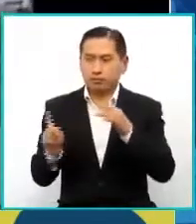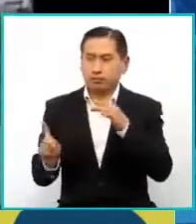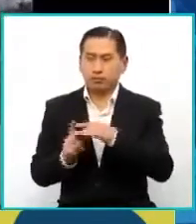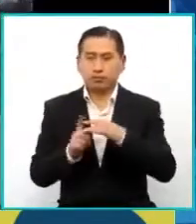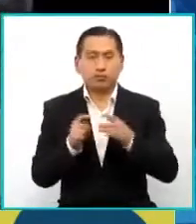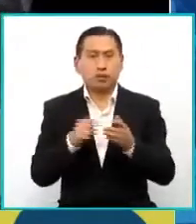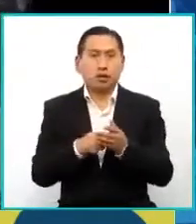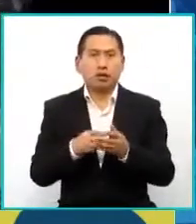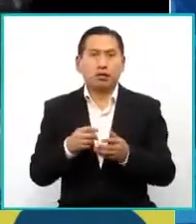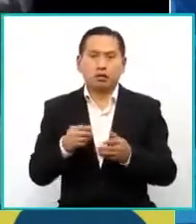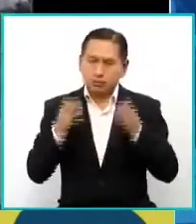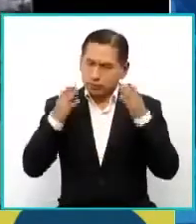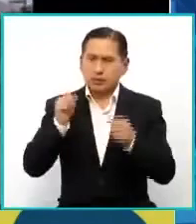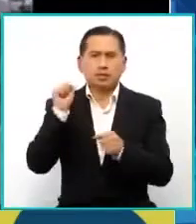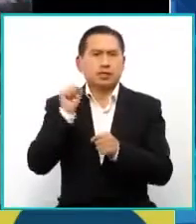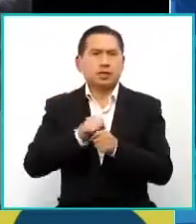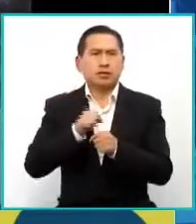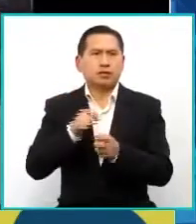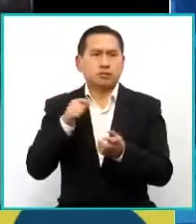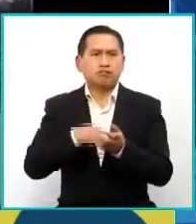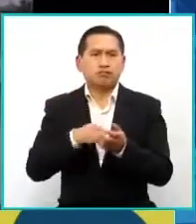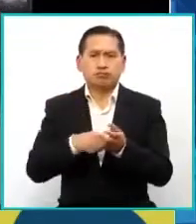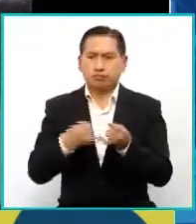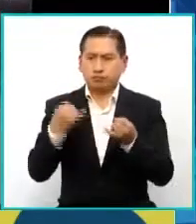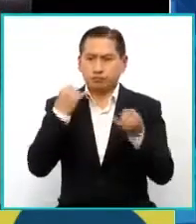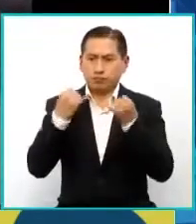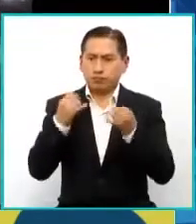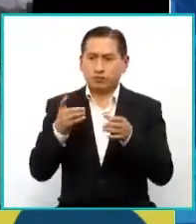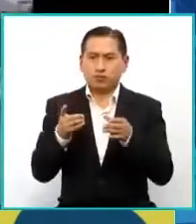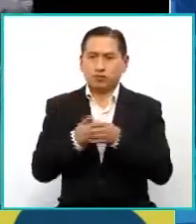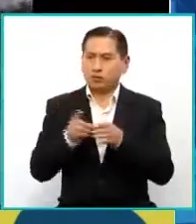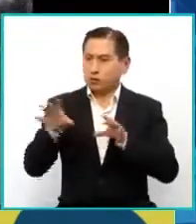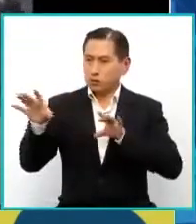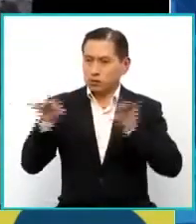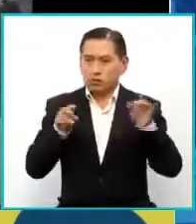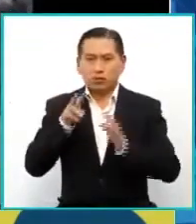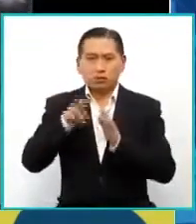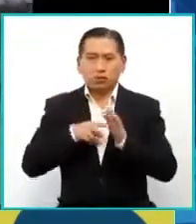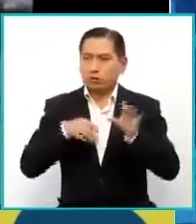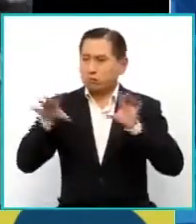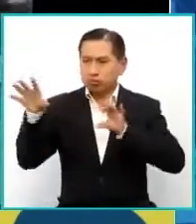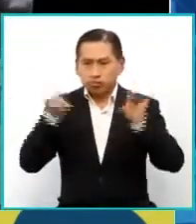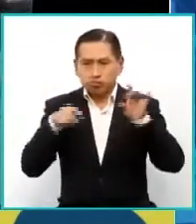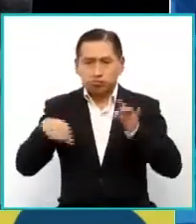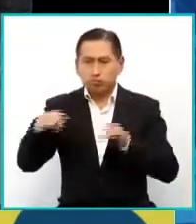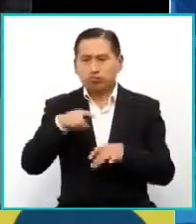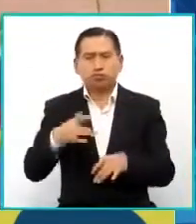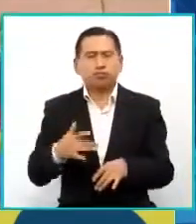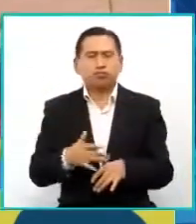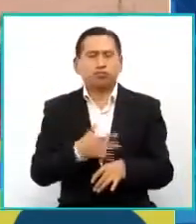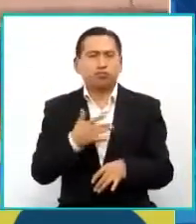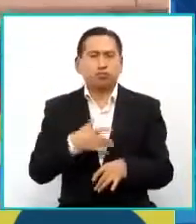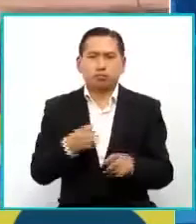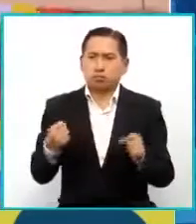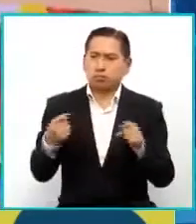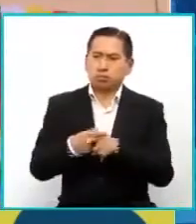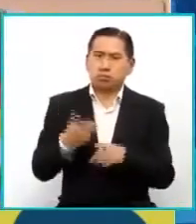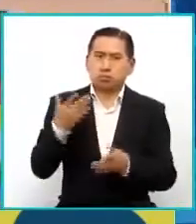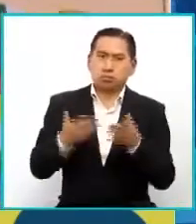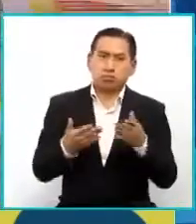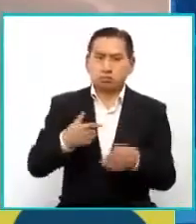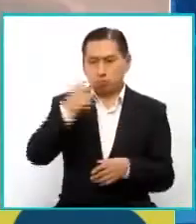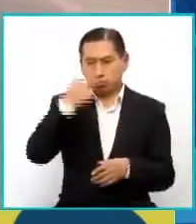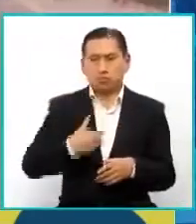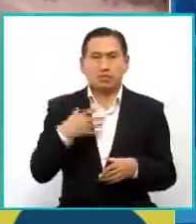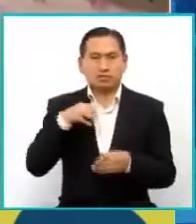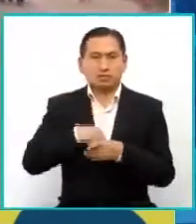sentido hemos ido trabajando para recabar todos estos archivos, estos que causaban un poco de contradicciones a uno